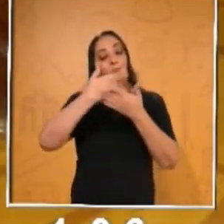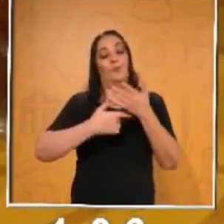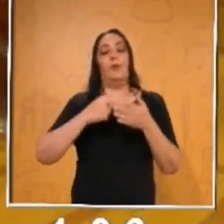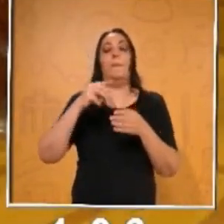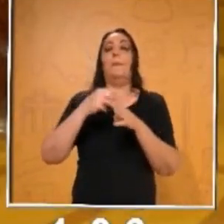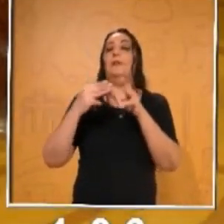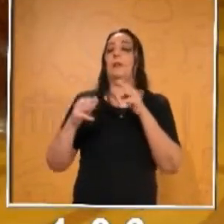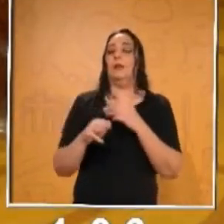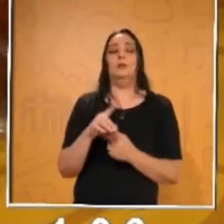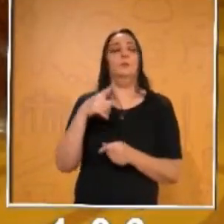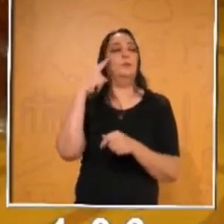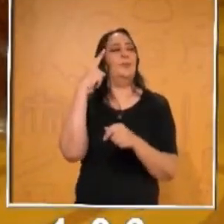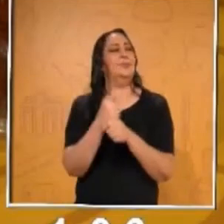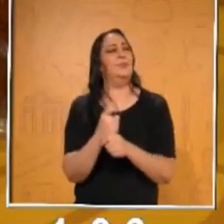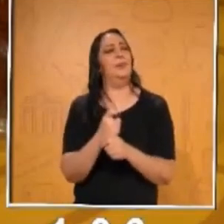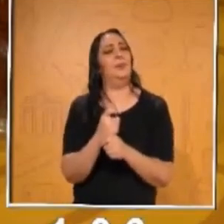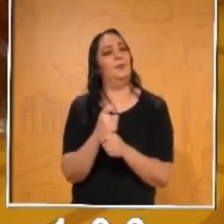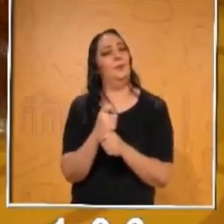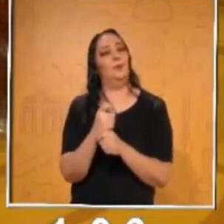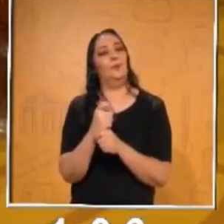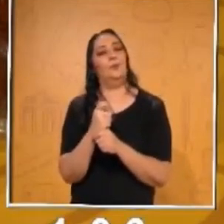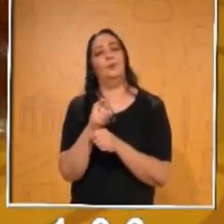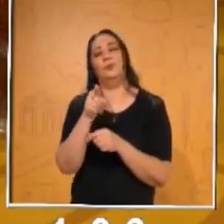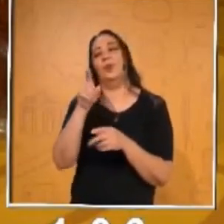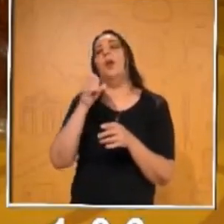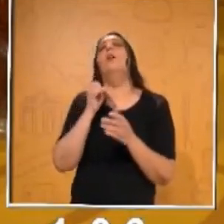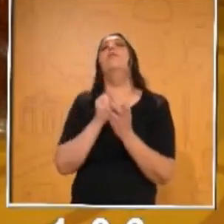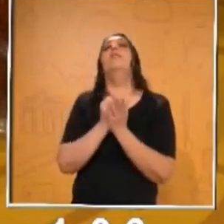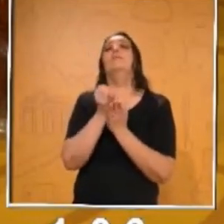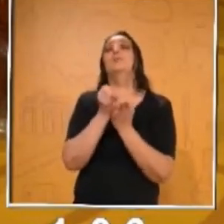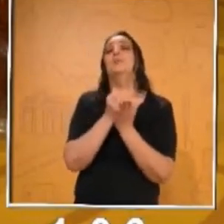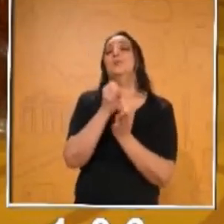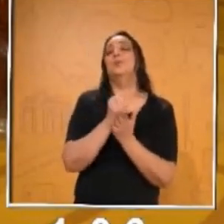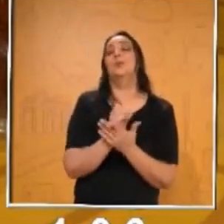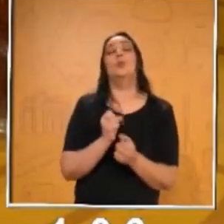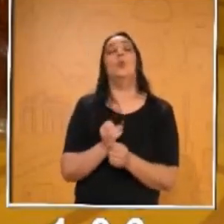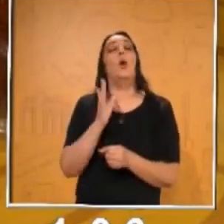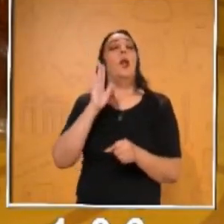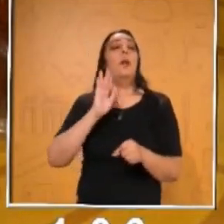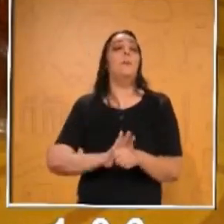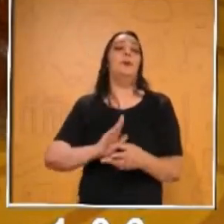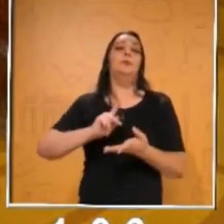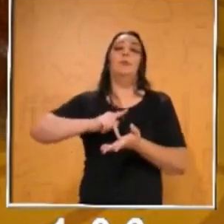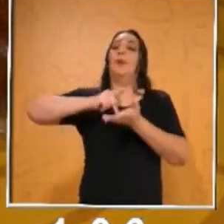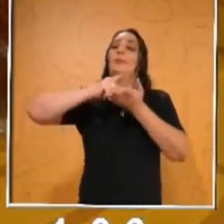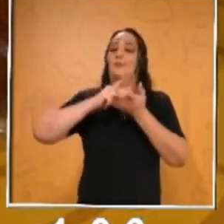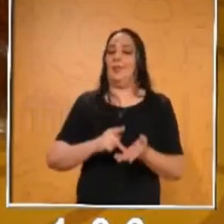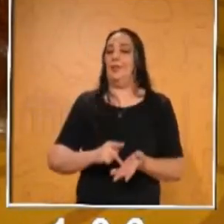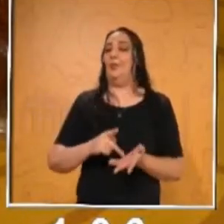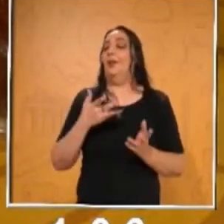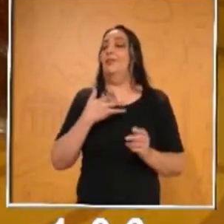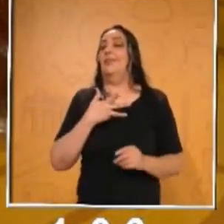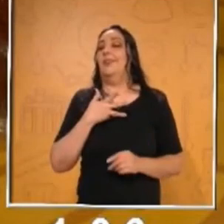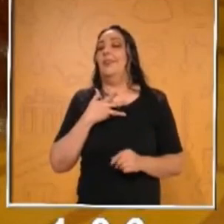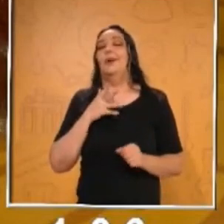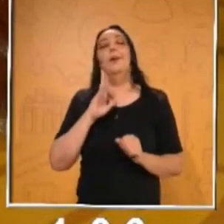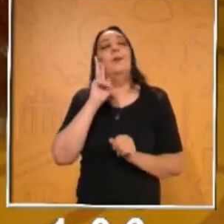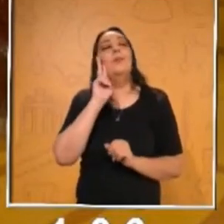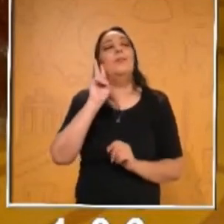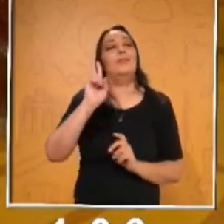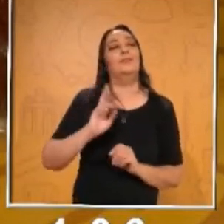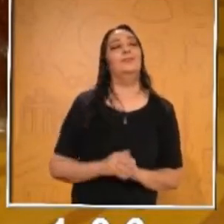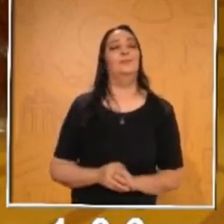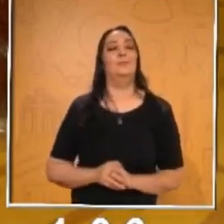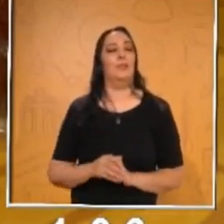empezar con el primero. Ahí hagan sus apuestas en casita. ¿Cuál creen que sea el más pesado? El que tenga una mayor masa.